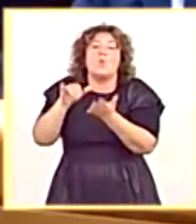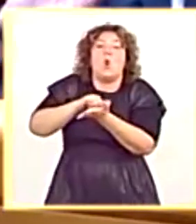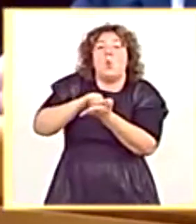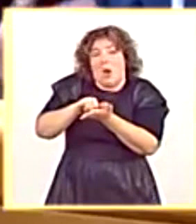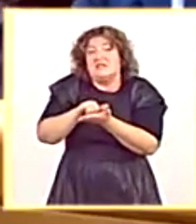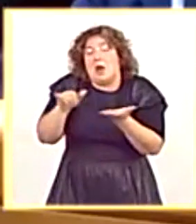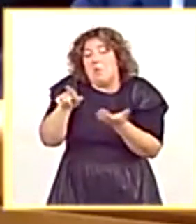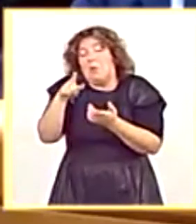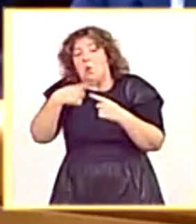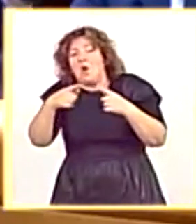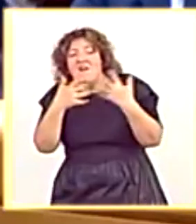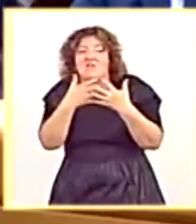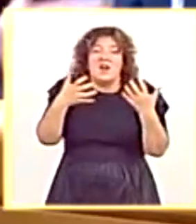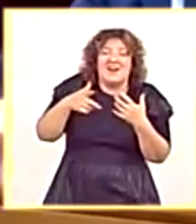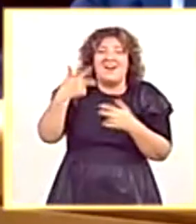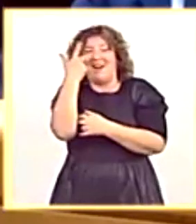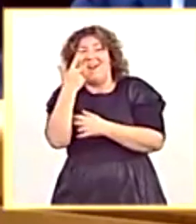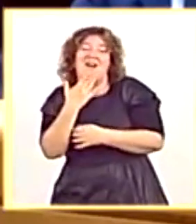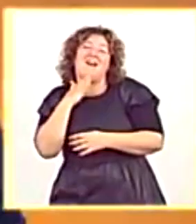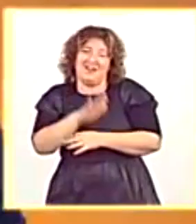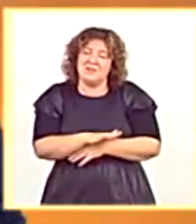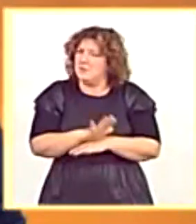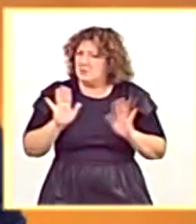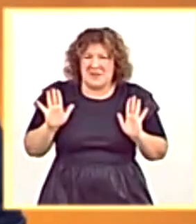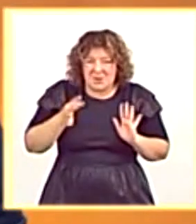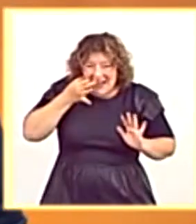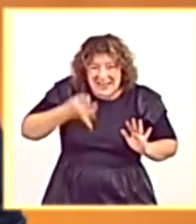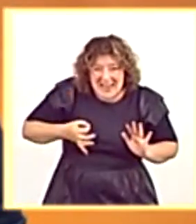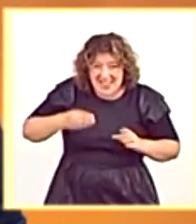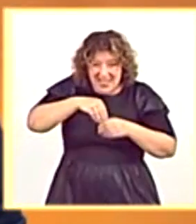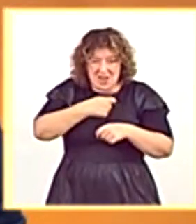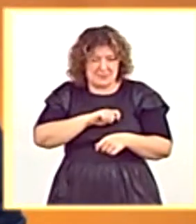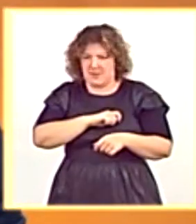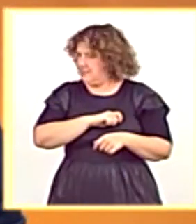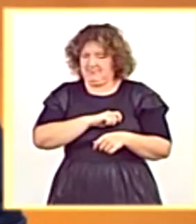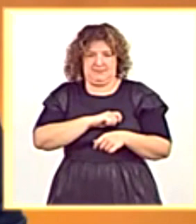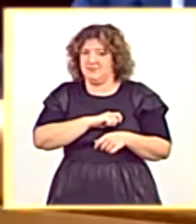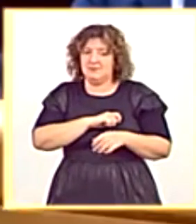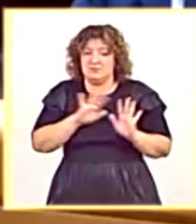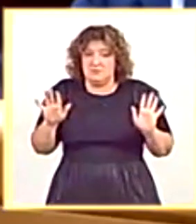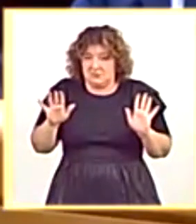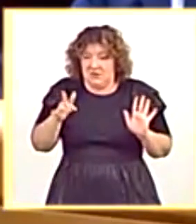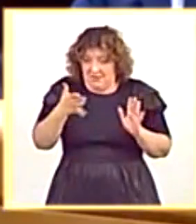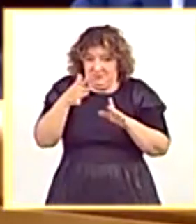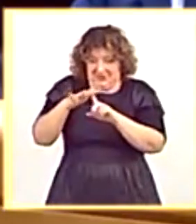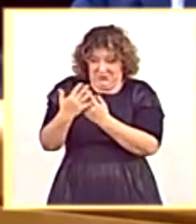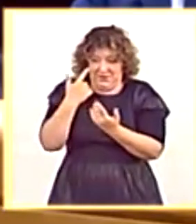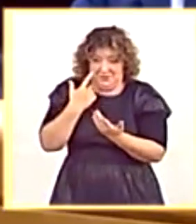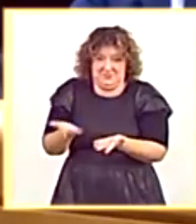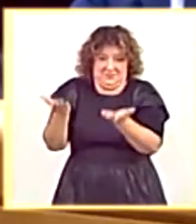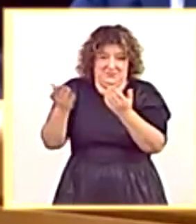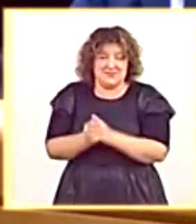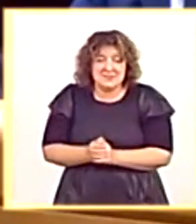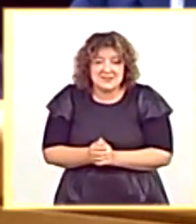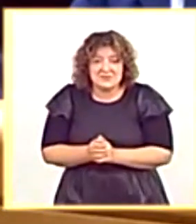WhatsApps, pues estos mensajes después le grabarán y usted quedará muy bien. Pero no es la realidad del país, señoría. Y así les va a ustedes. Y así les va a ustedes.